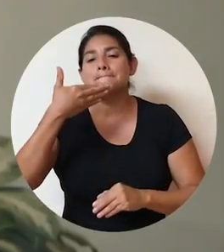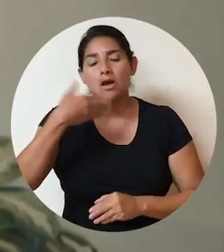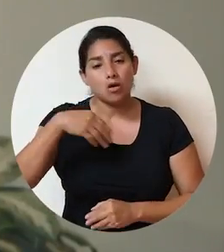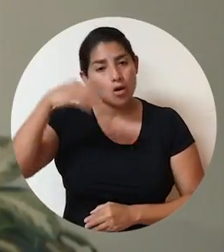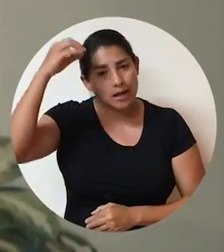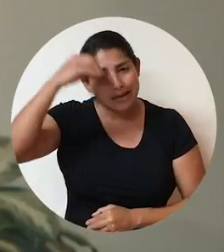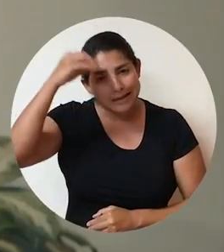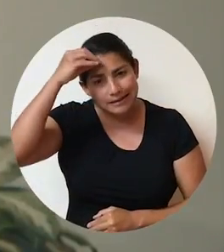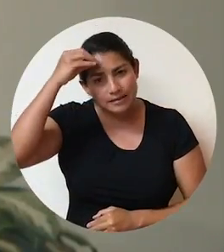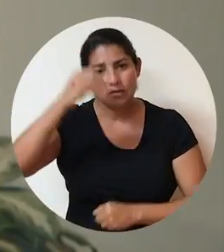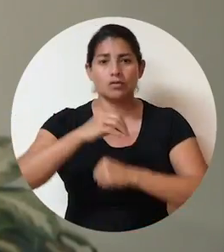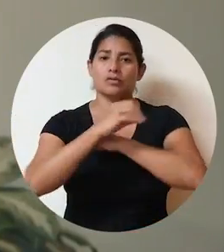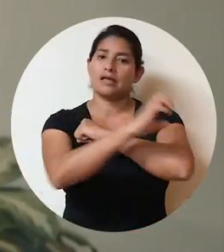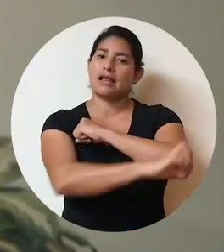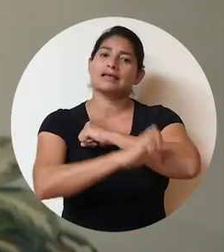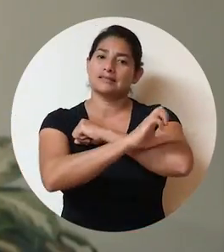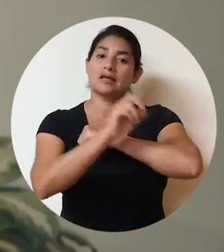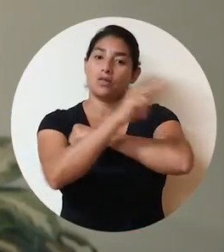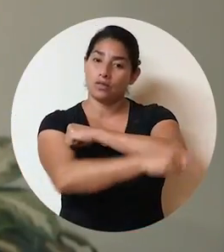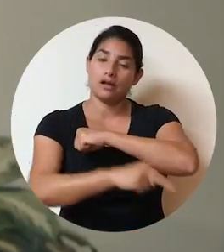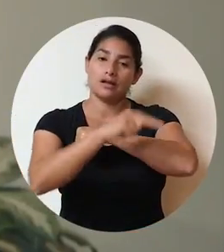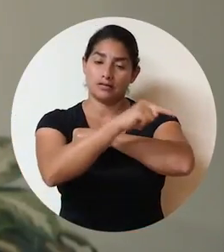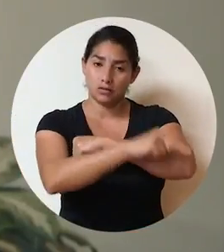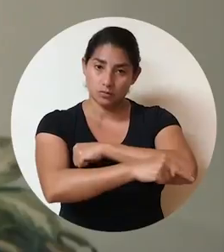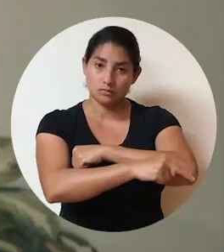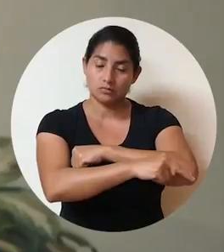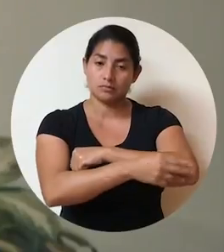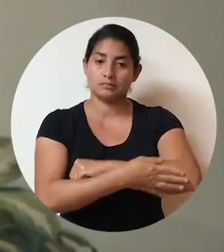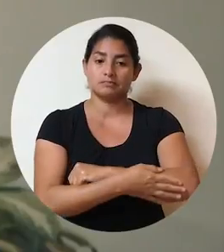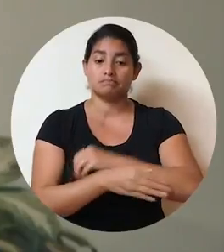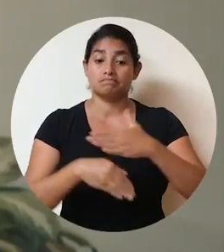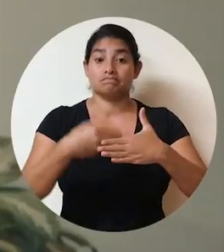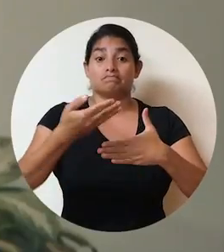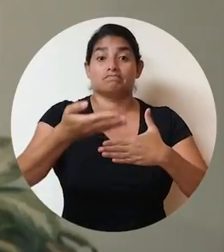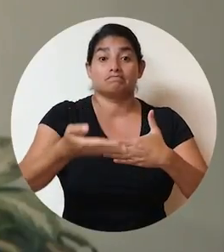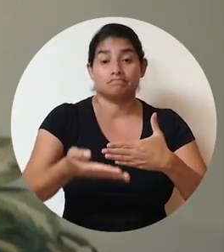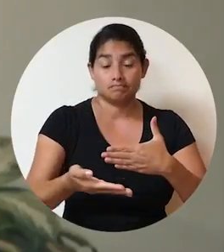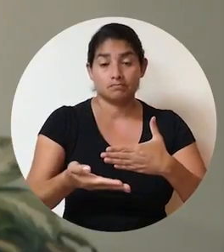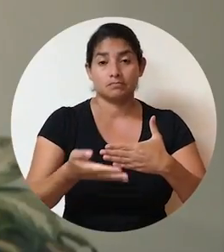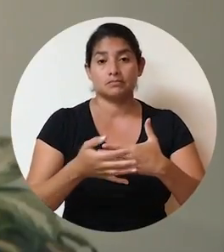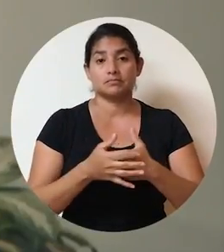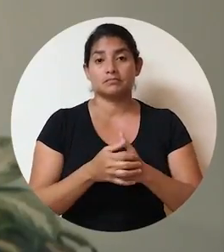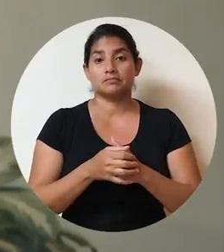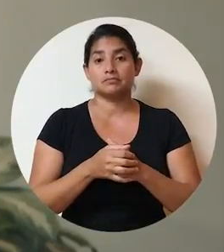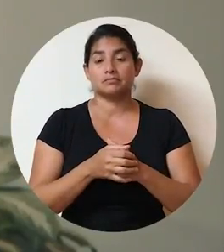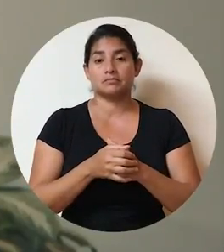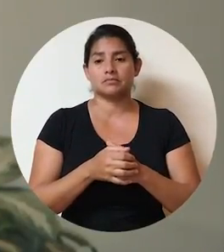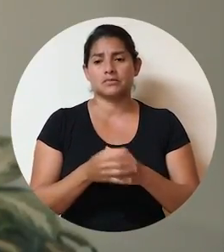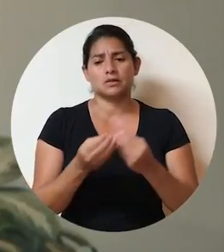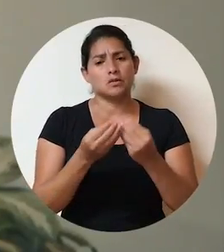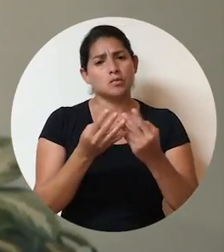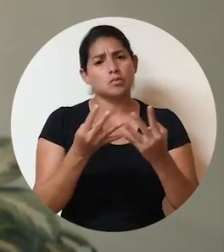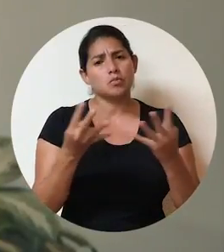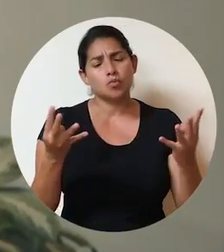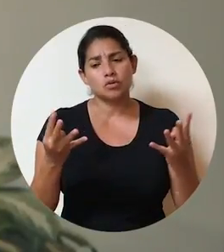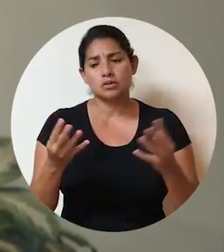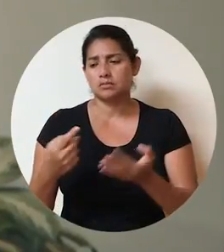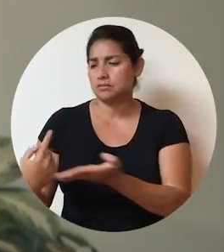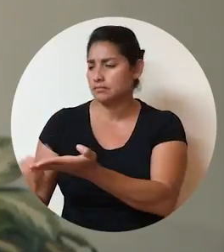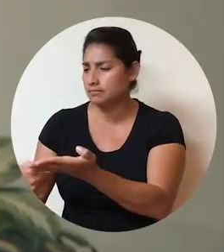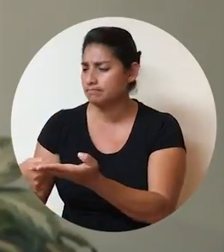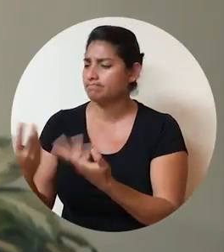mejor criterio del Estado de la Nación. Luego, de